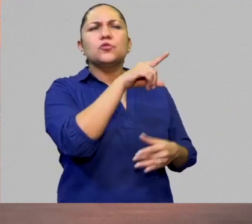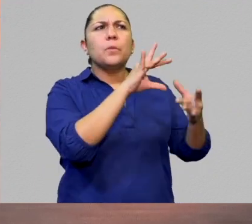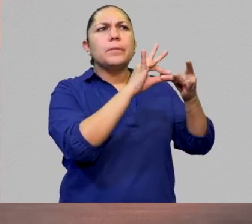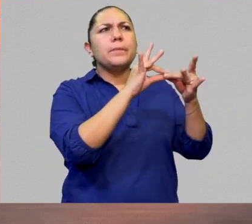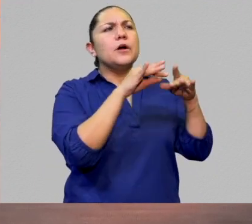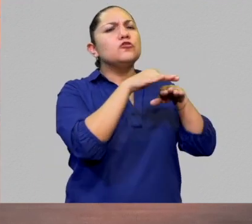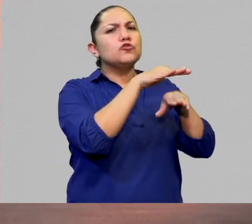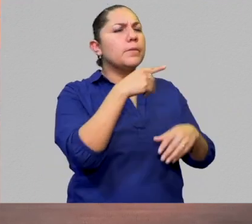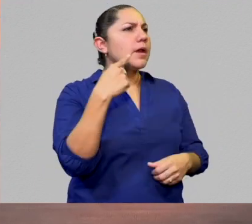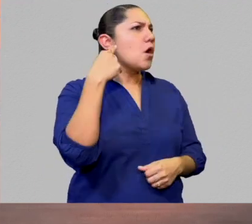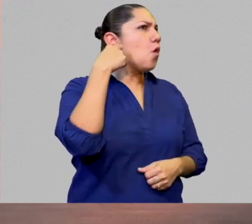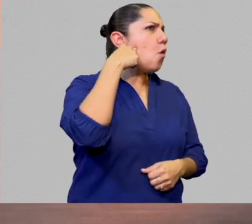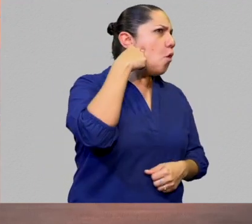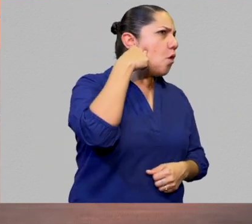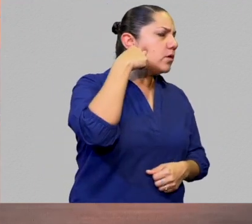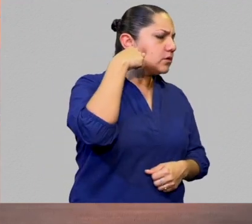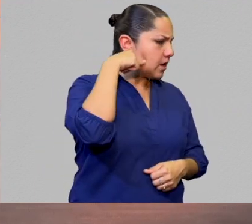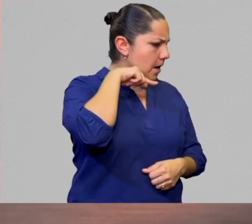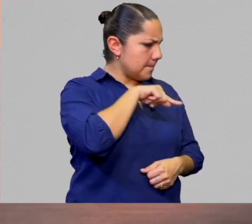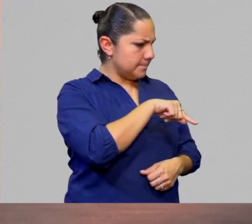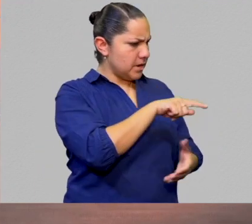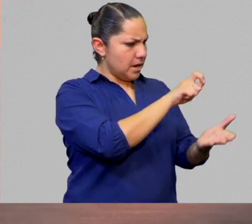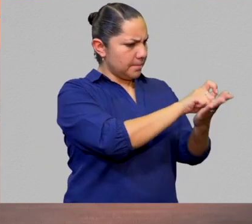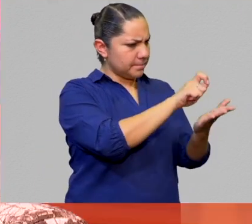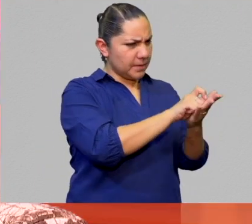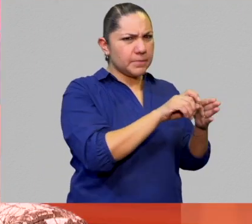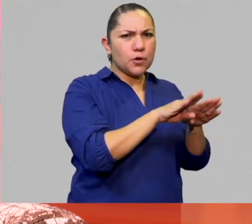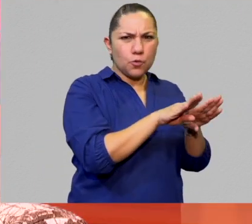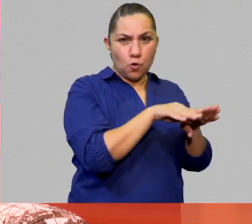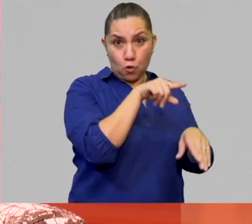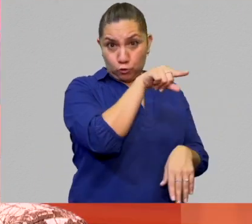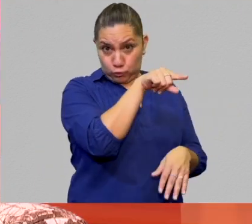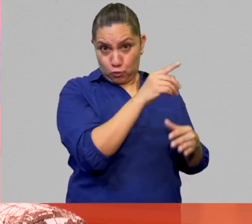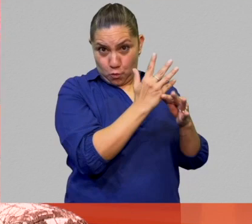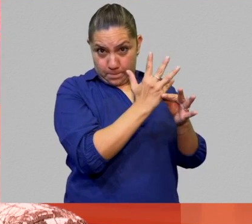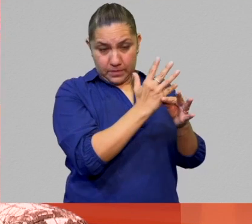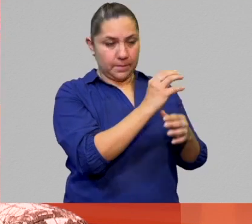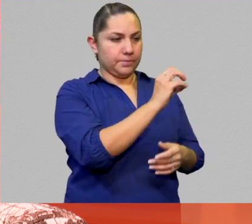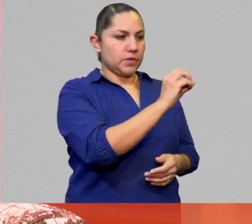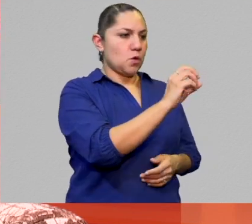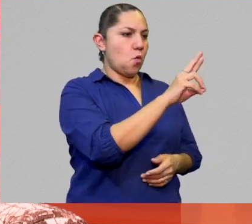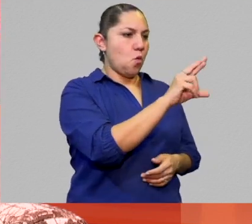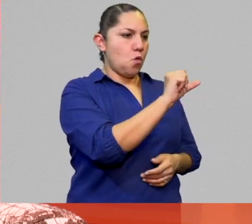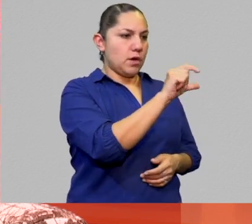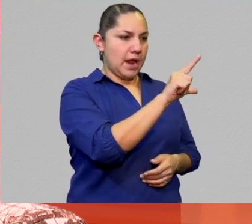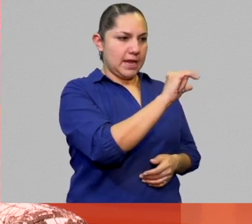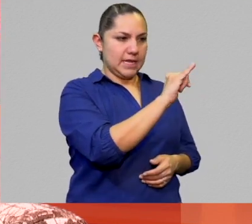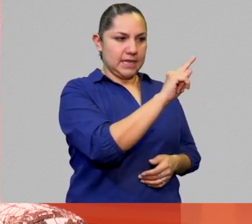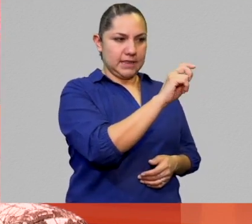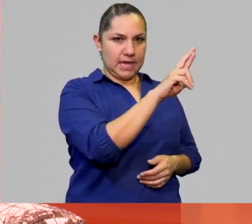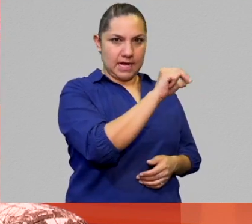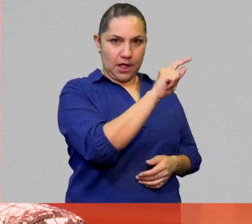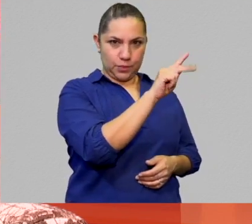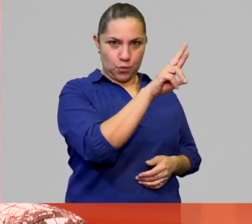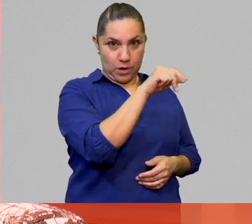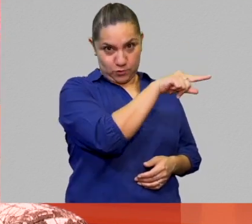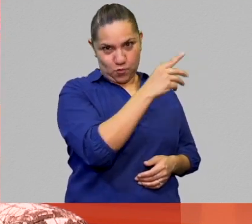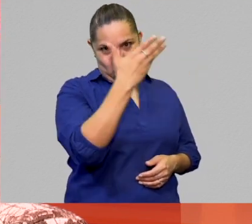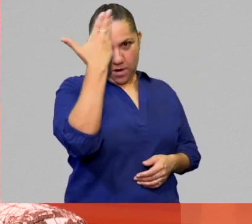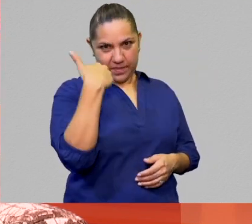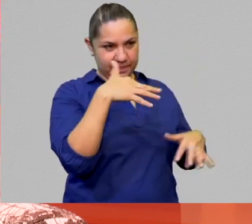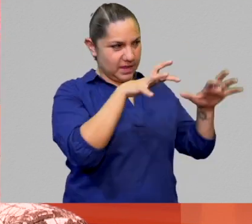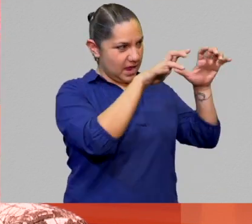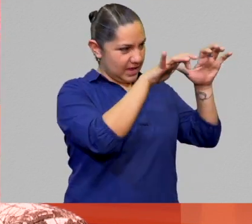escucha a la escritura, tú hablabas de la oraliteratura, estabas en un artículo que escribiste,